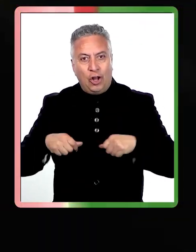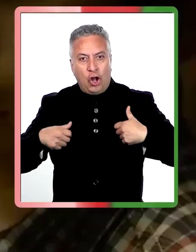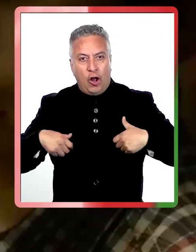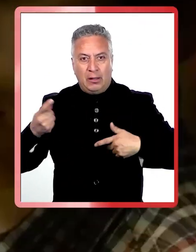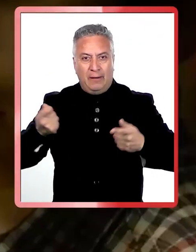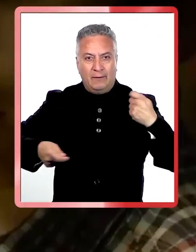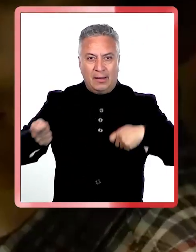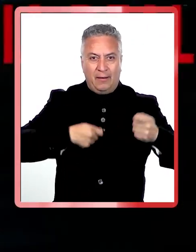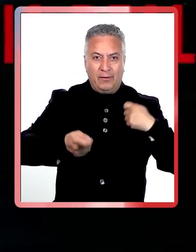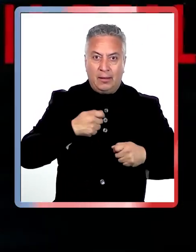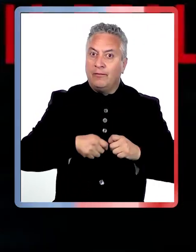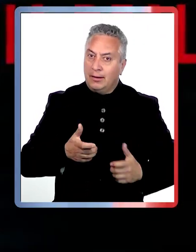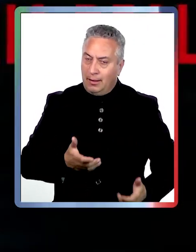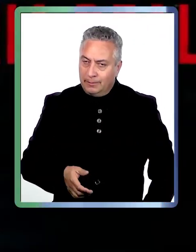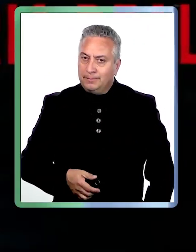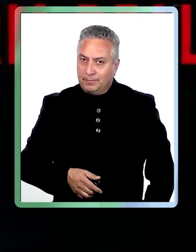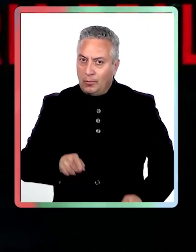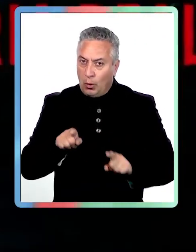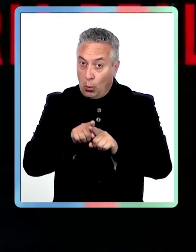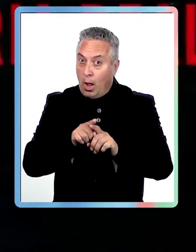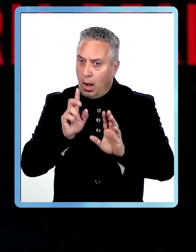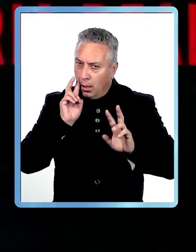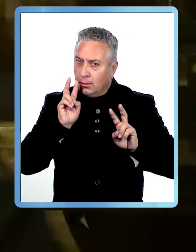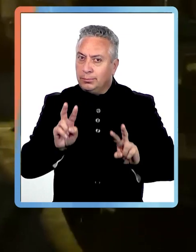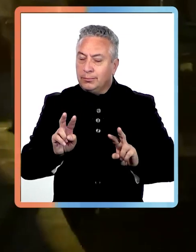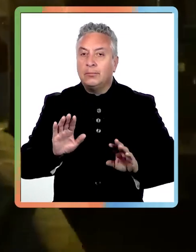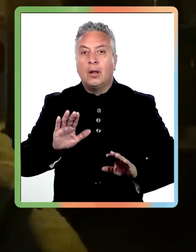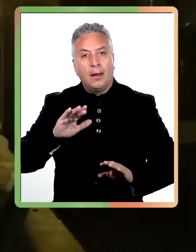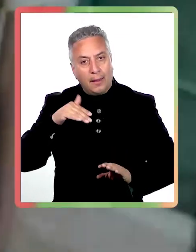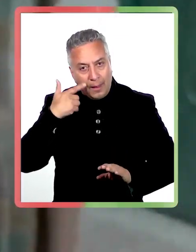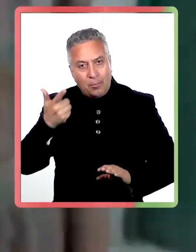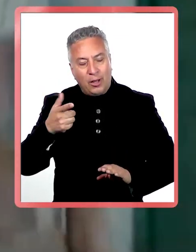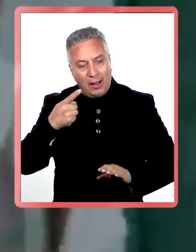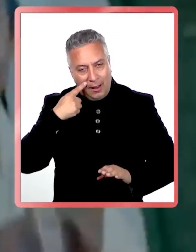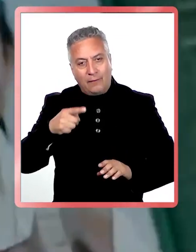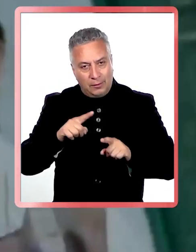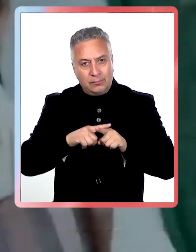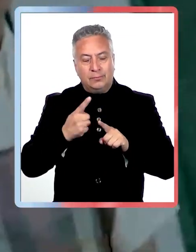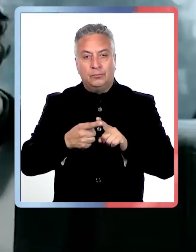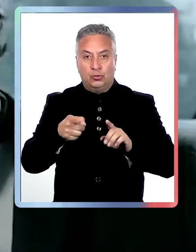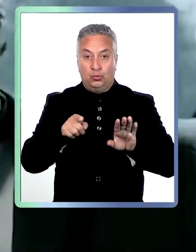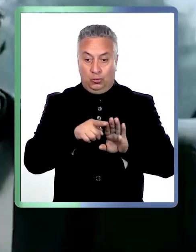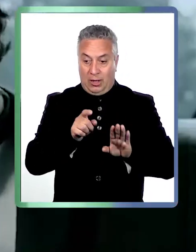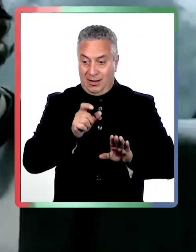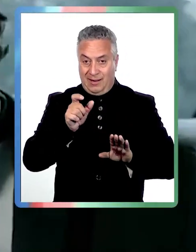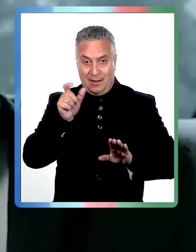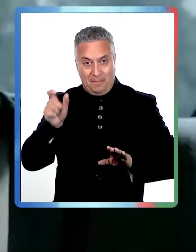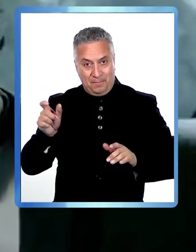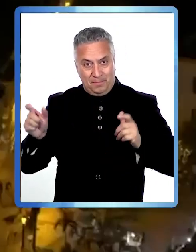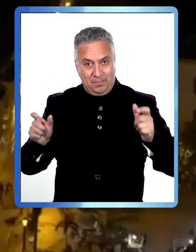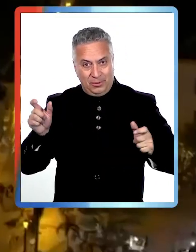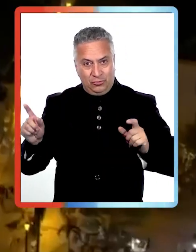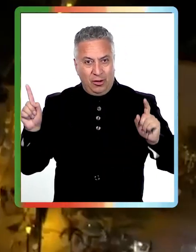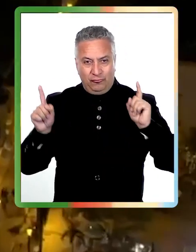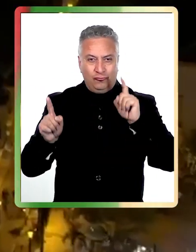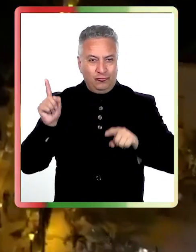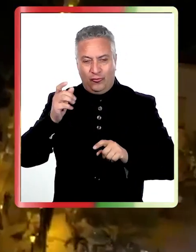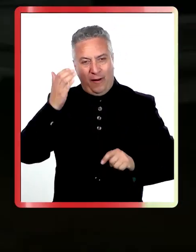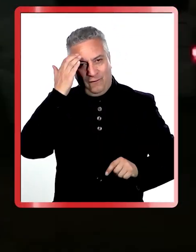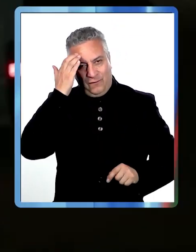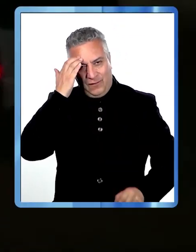autoridades internacionales. En el elenco podemos encontrar a estrellas como Miras Orvino, Bill Kahn, Kurt Feeler.